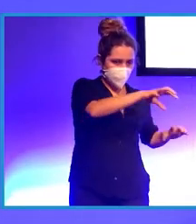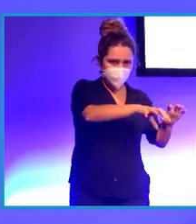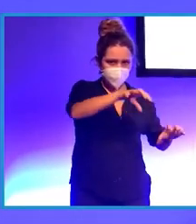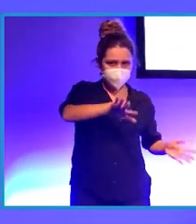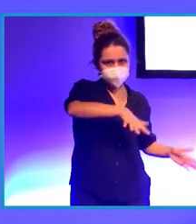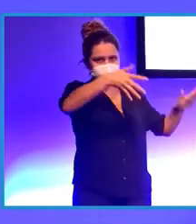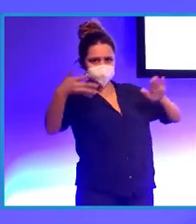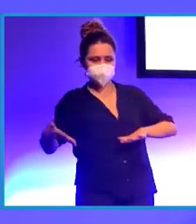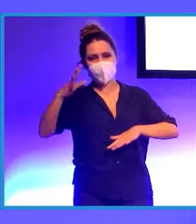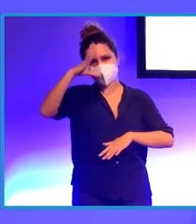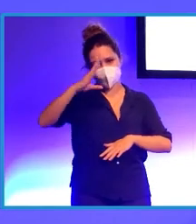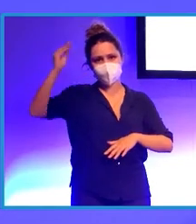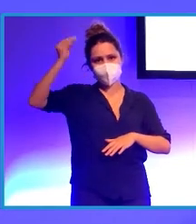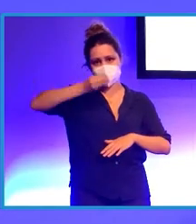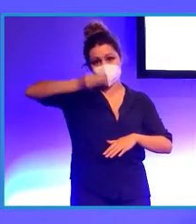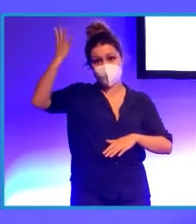virtual.